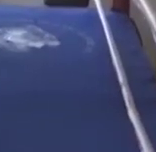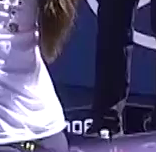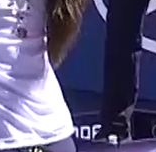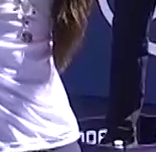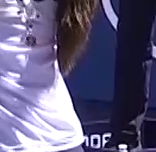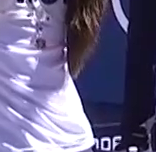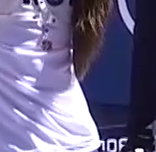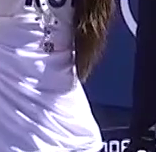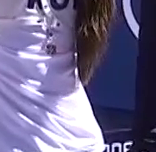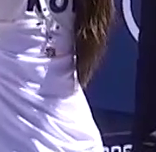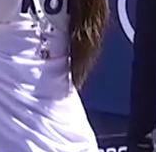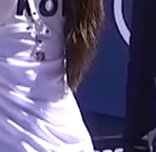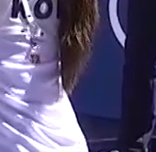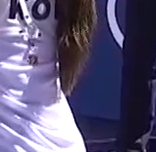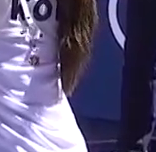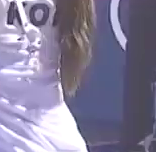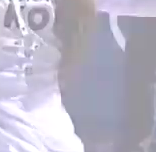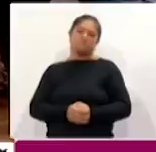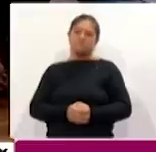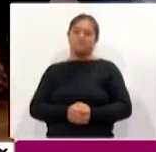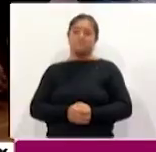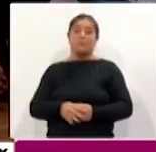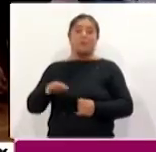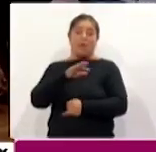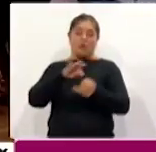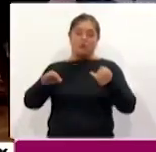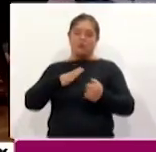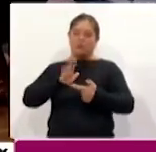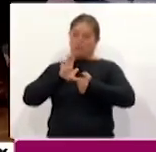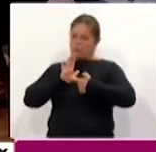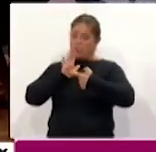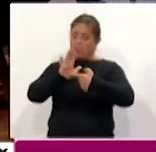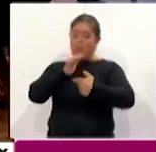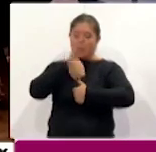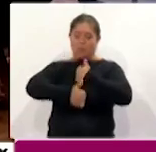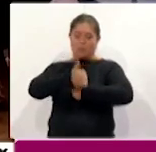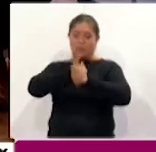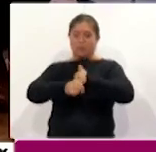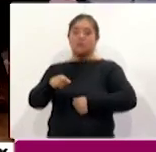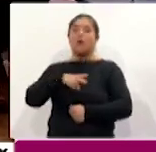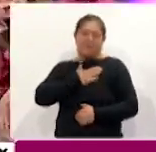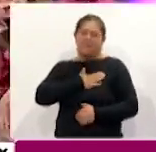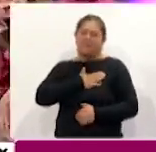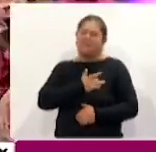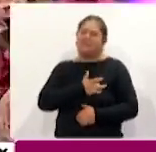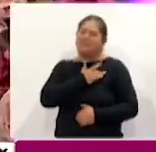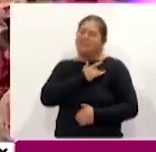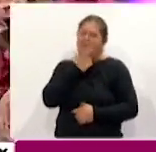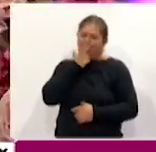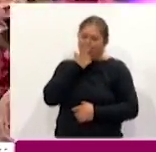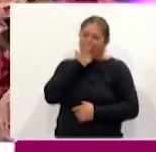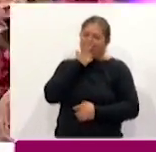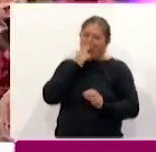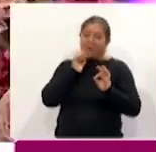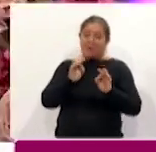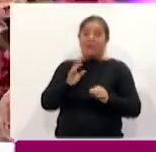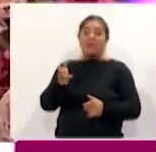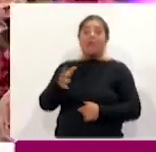Tiro con Arco, eventos que pondrán a Tlaxcala en el panorama internacional. Con información de la redacción Coracyt Noticias.